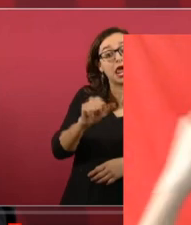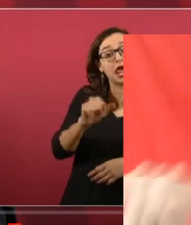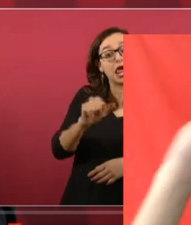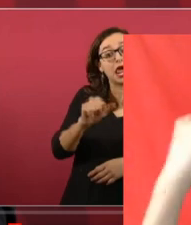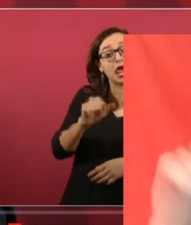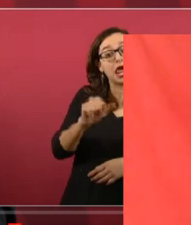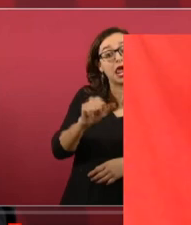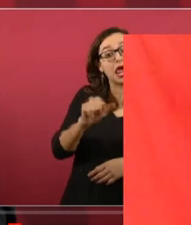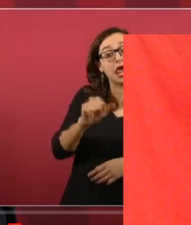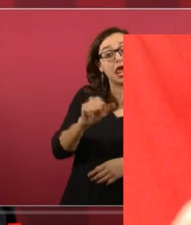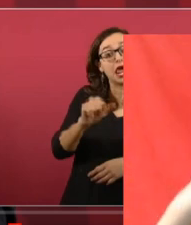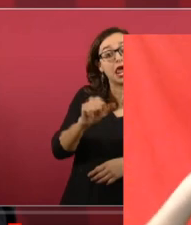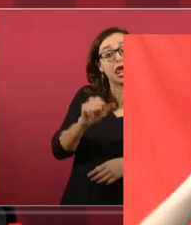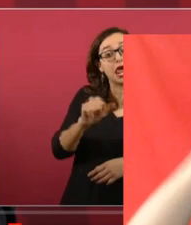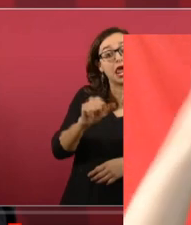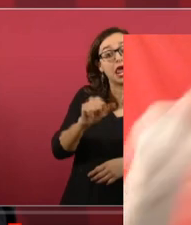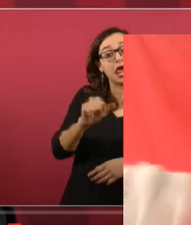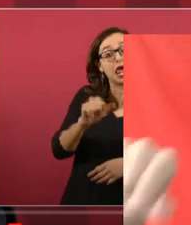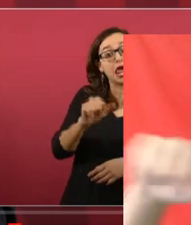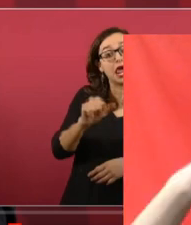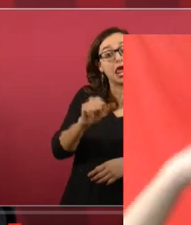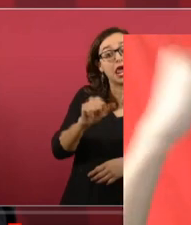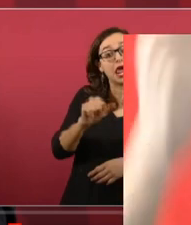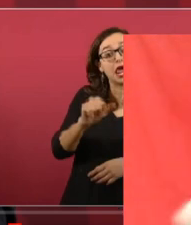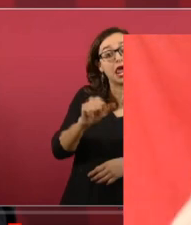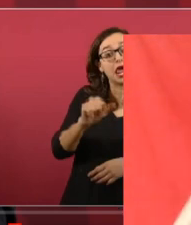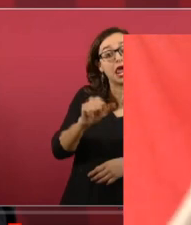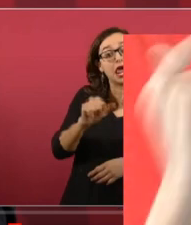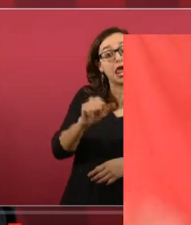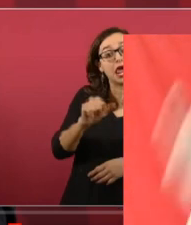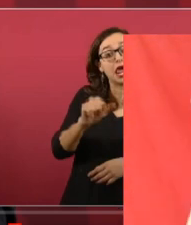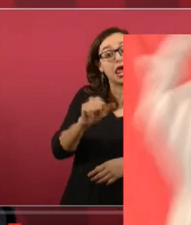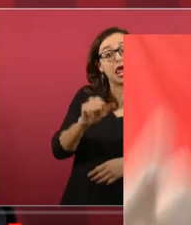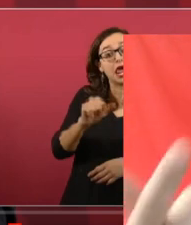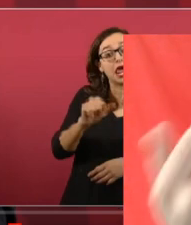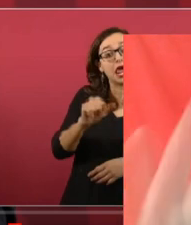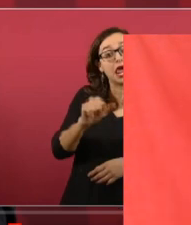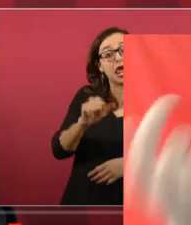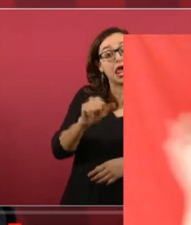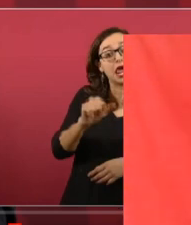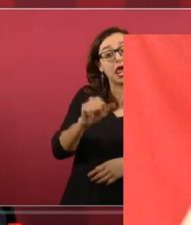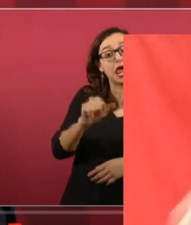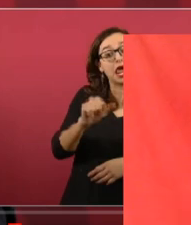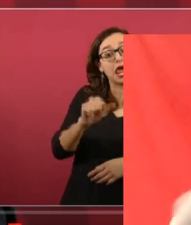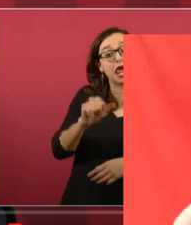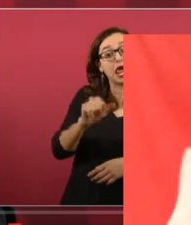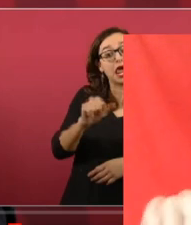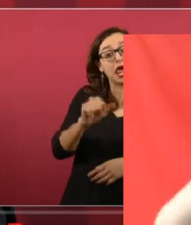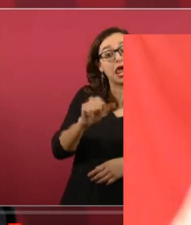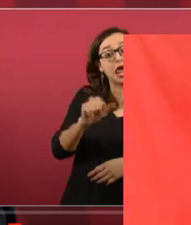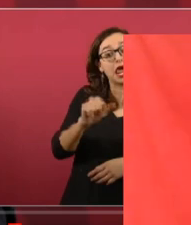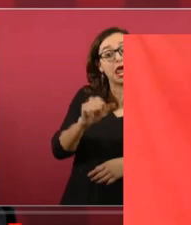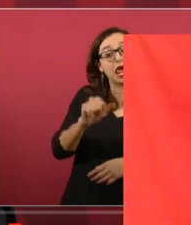agarró aventando nombres. Que a Moutesuma, que a Rosionale, a Tatiana,